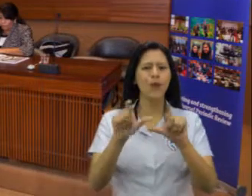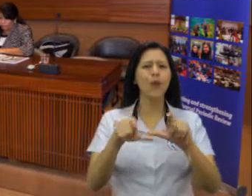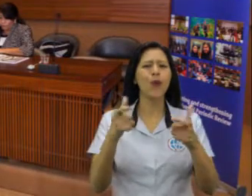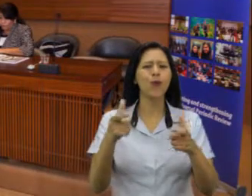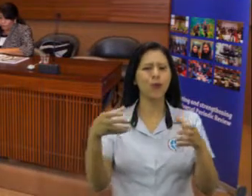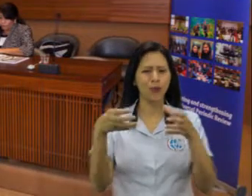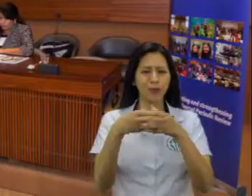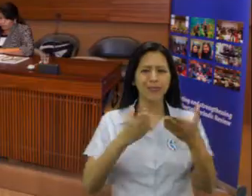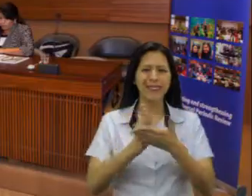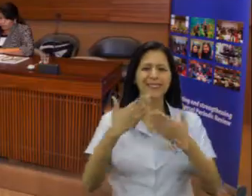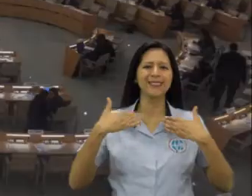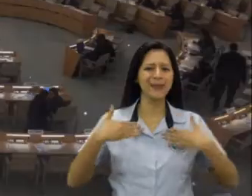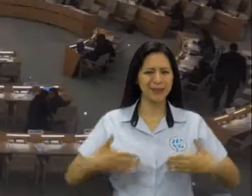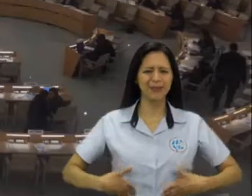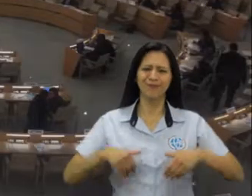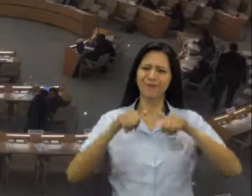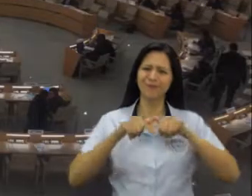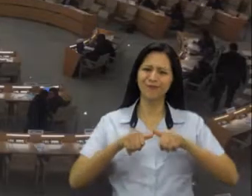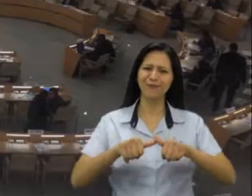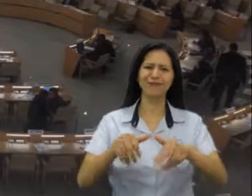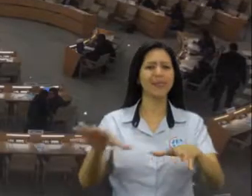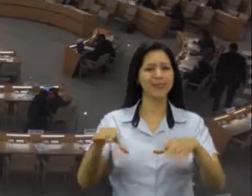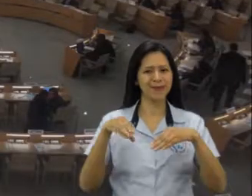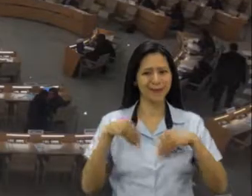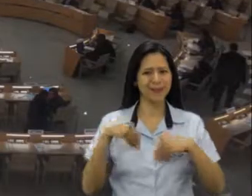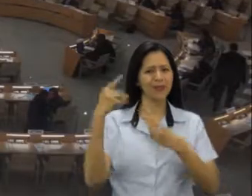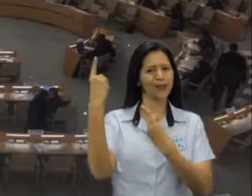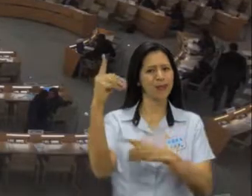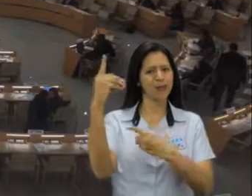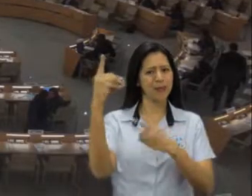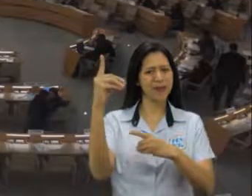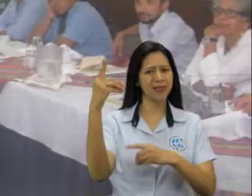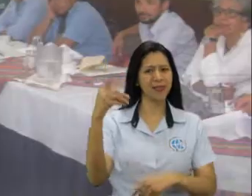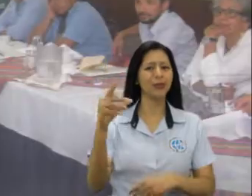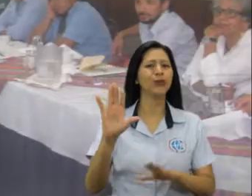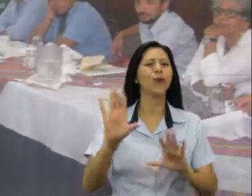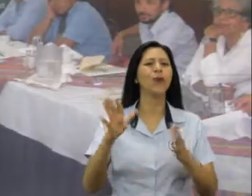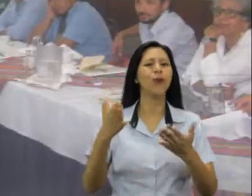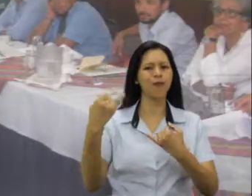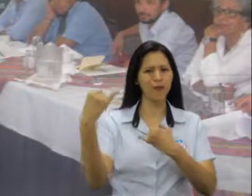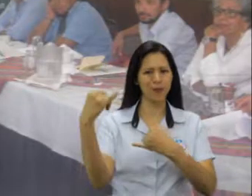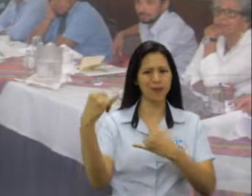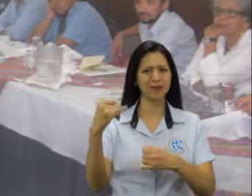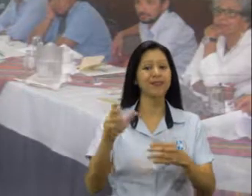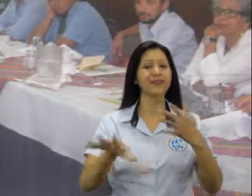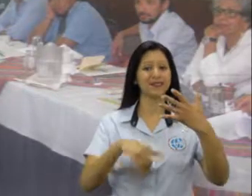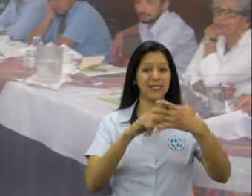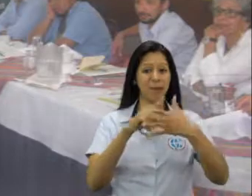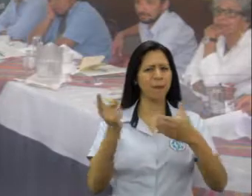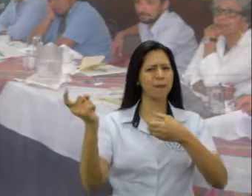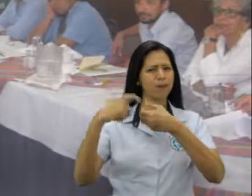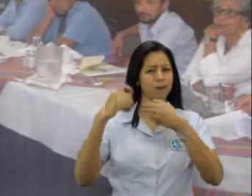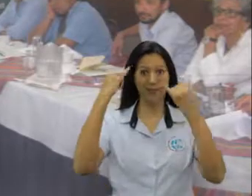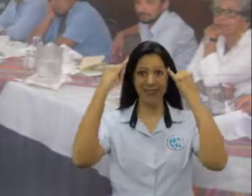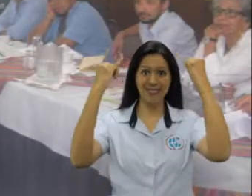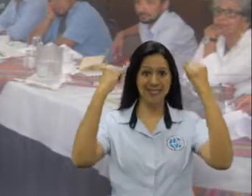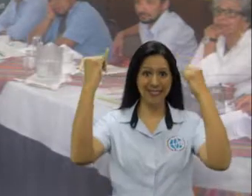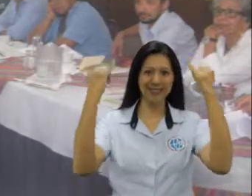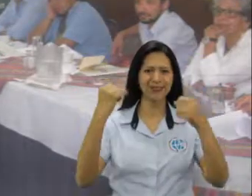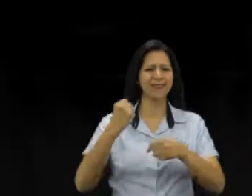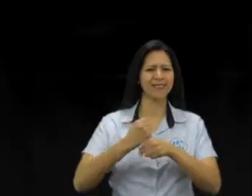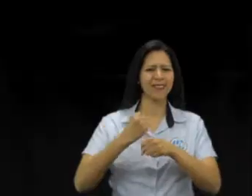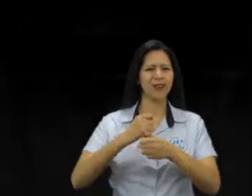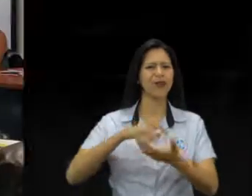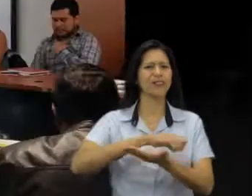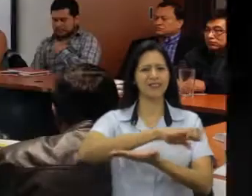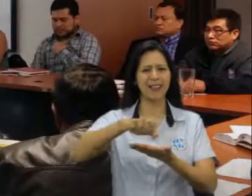en el Consejo de Derechos Humanos durante la adopción del informe. Número quinta, monitorear y participar en la implementación